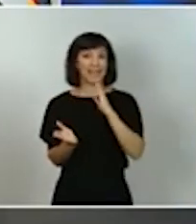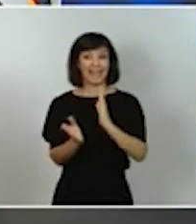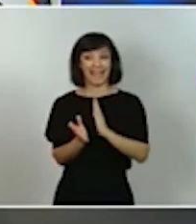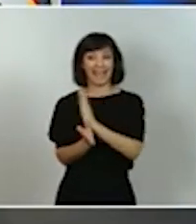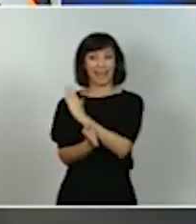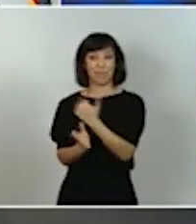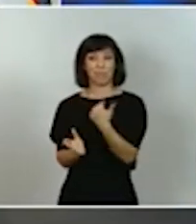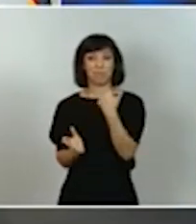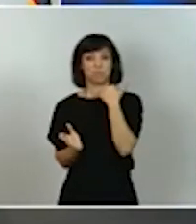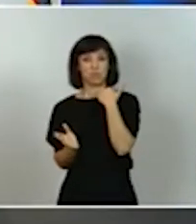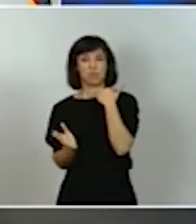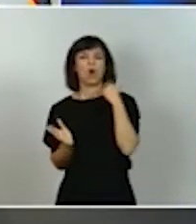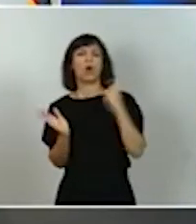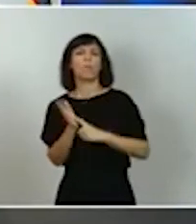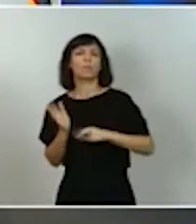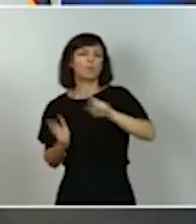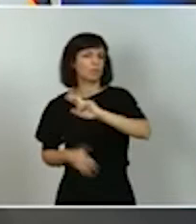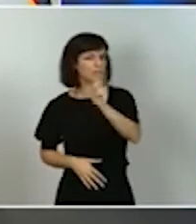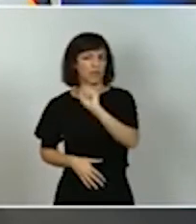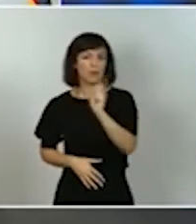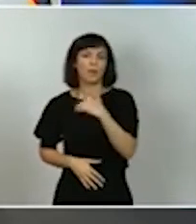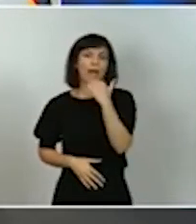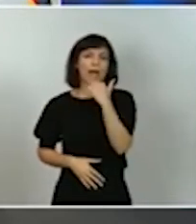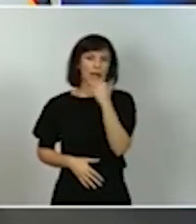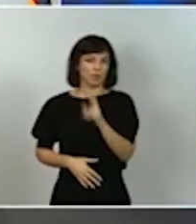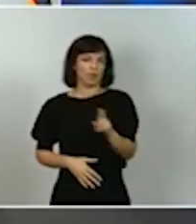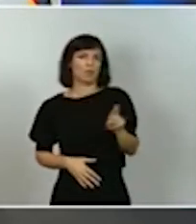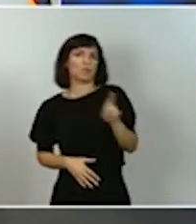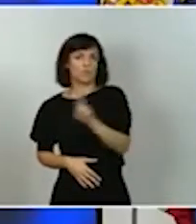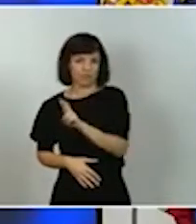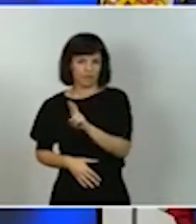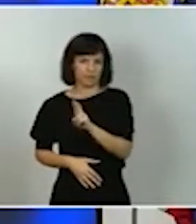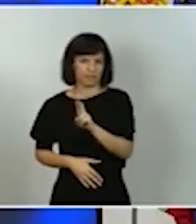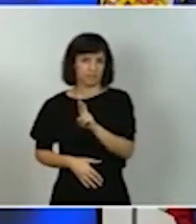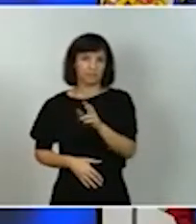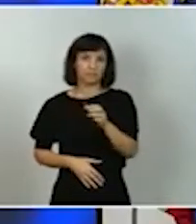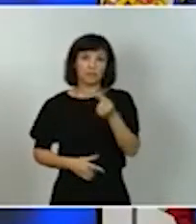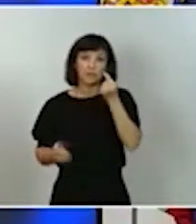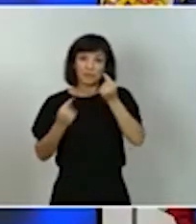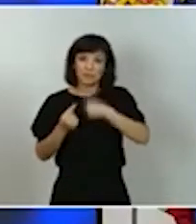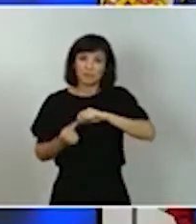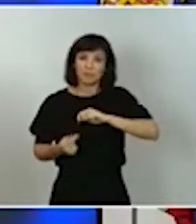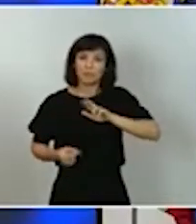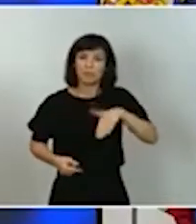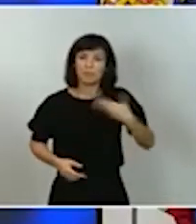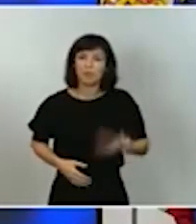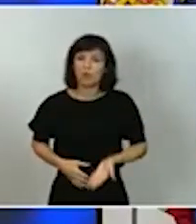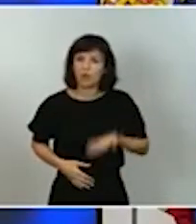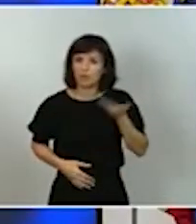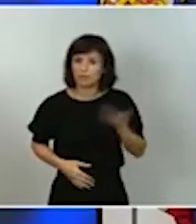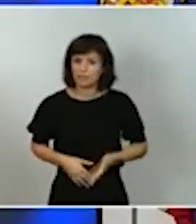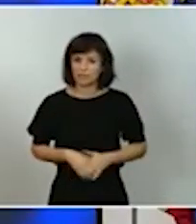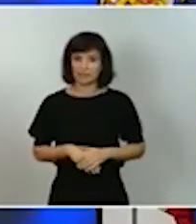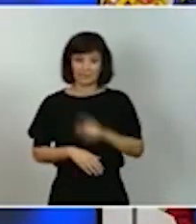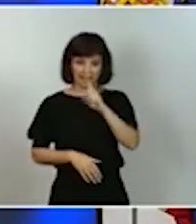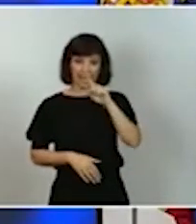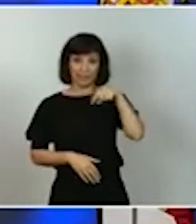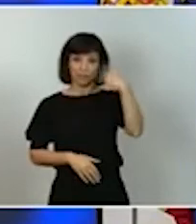de la caída inicial. Y este es un dato importante para España. Y de cara al 2021, el FMI